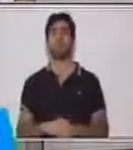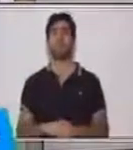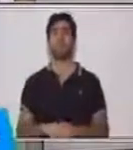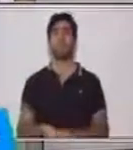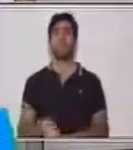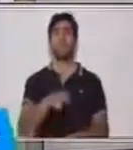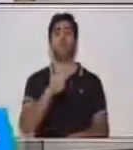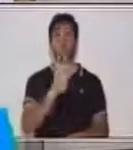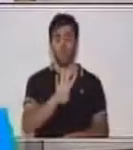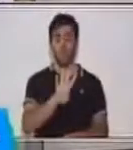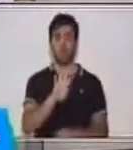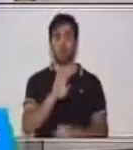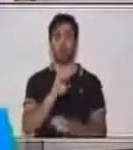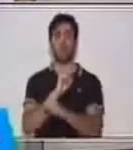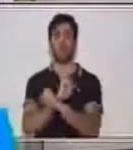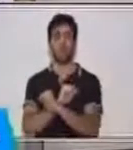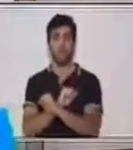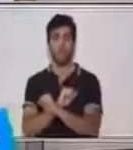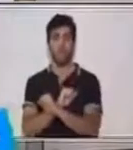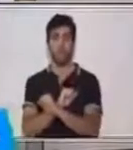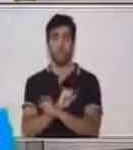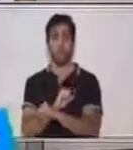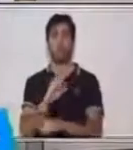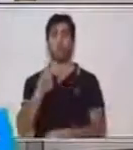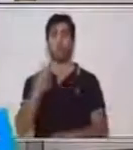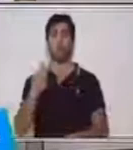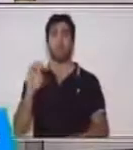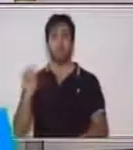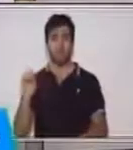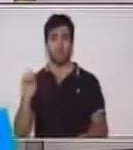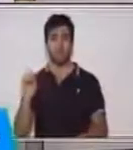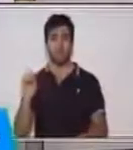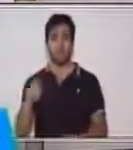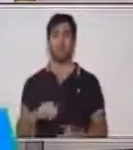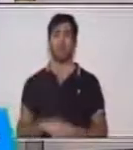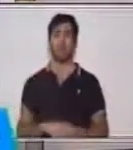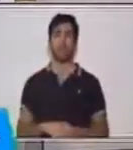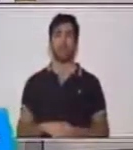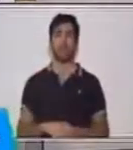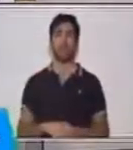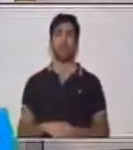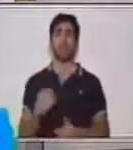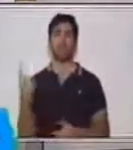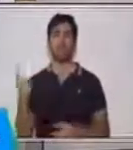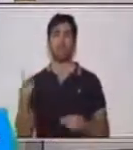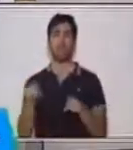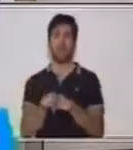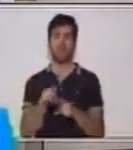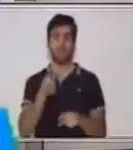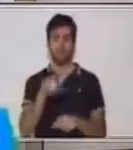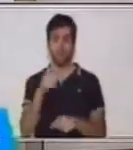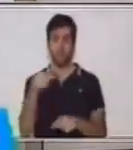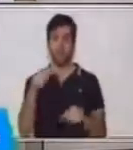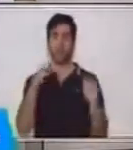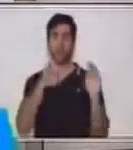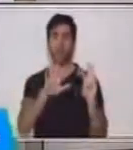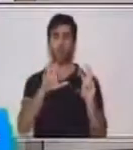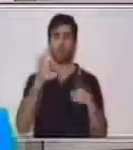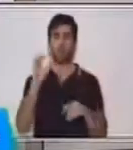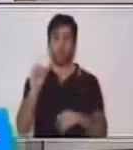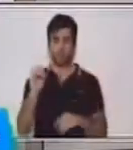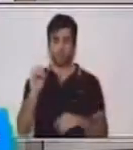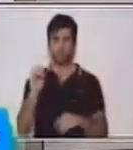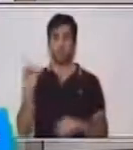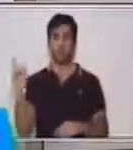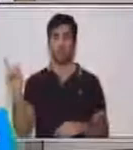cuatro por veinte es igual a ochenta. Y